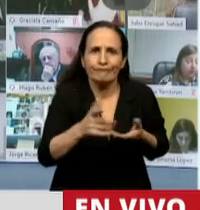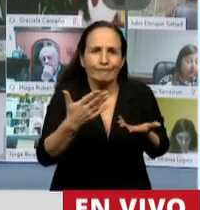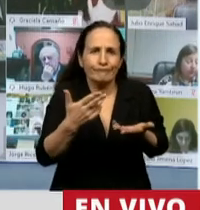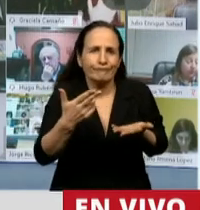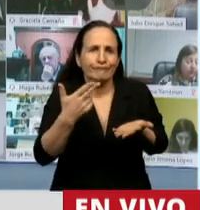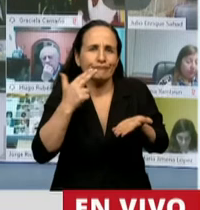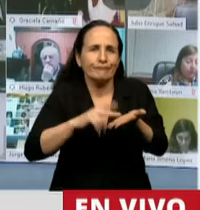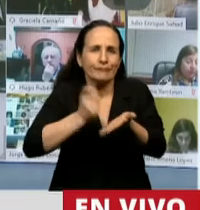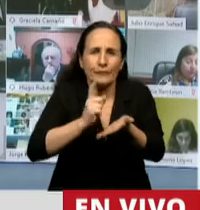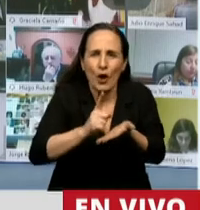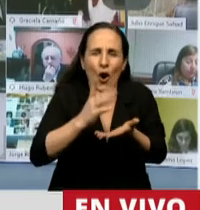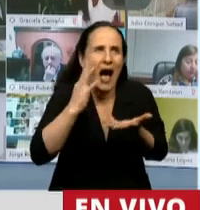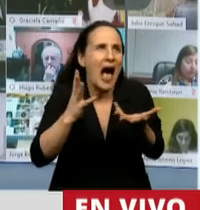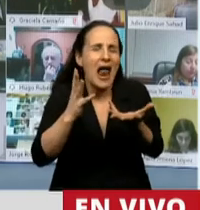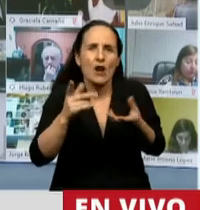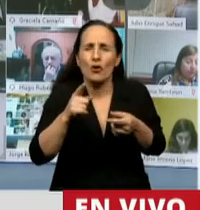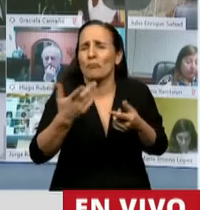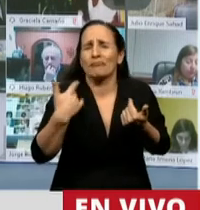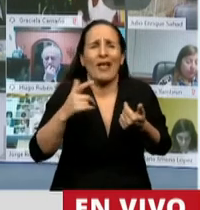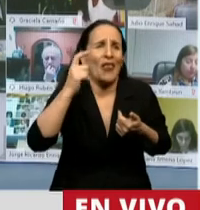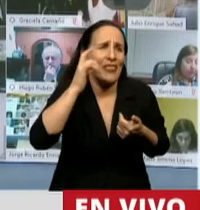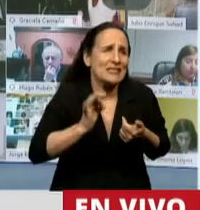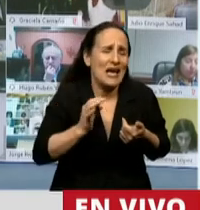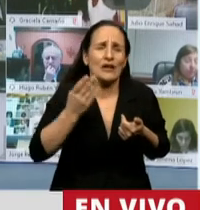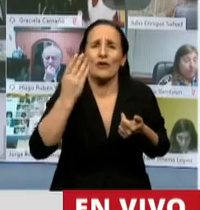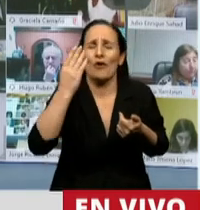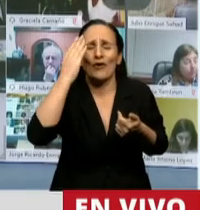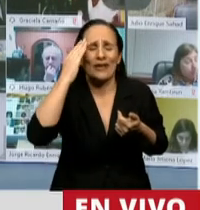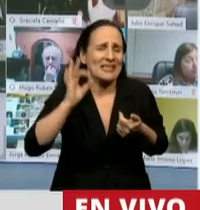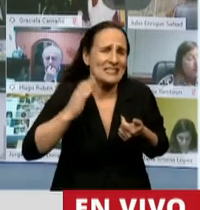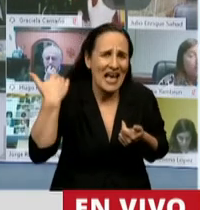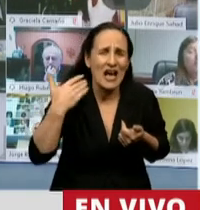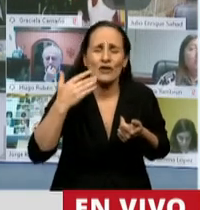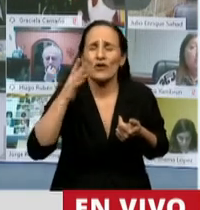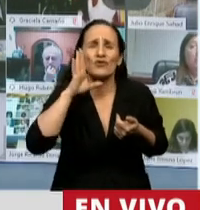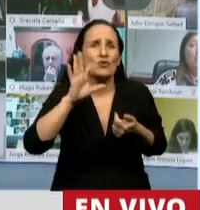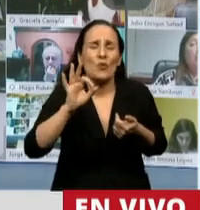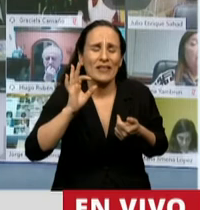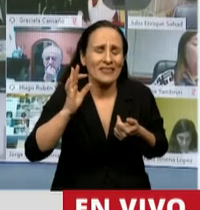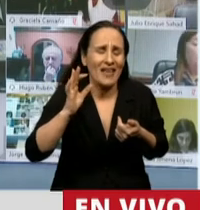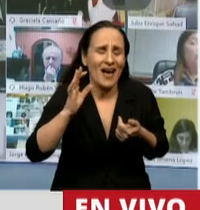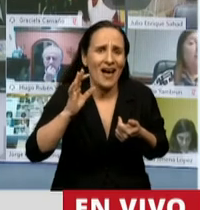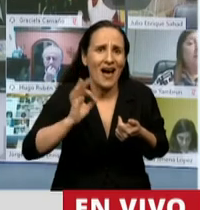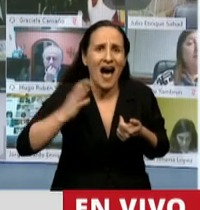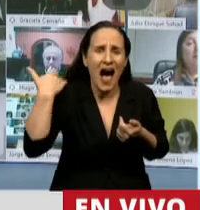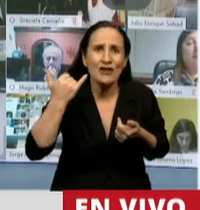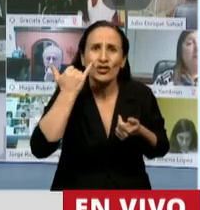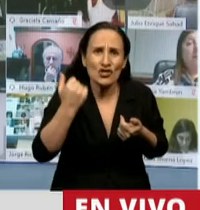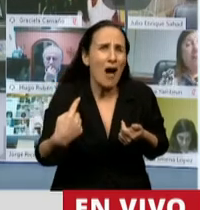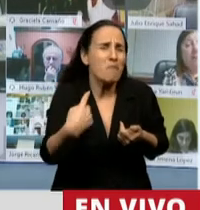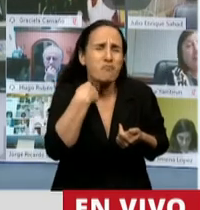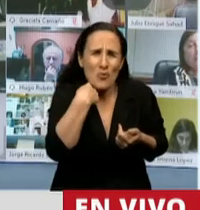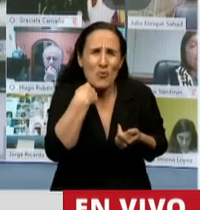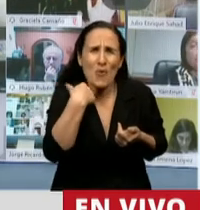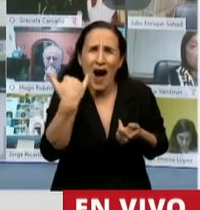defraudación fiscal hace diez, quince, veinte años, cincuenta años para atrás podría estar